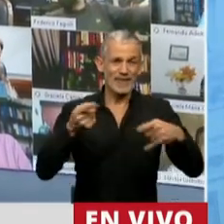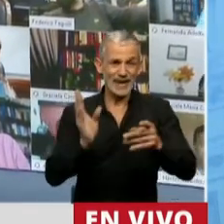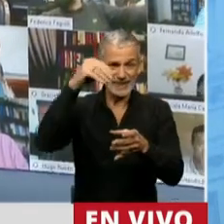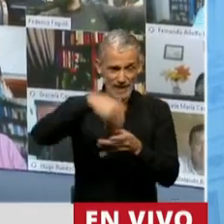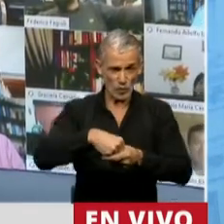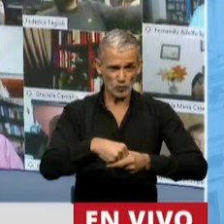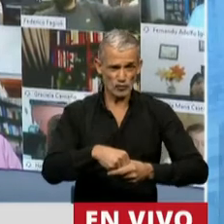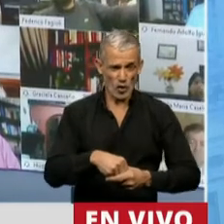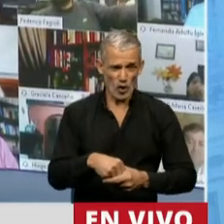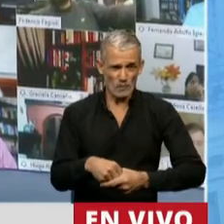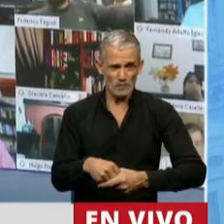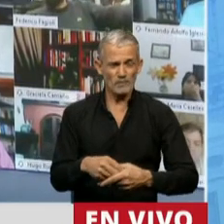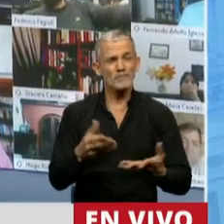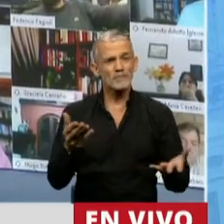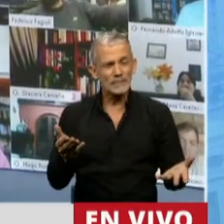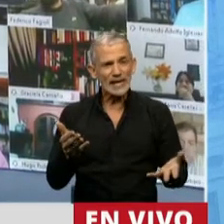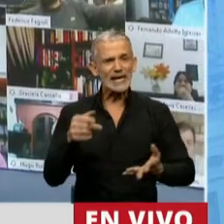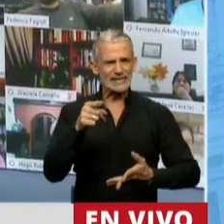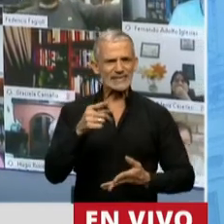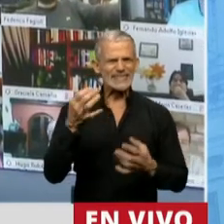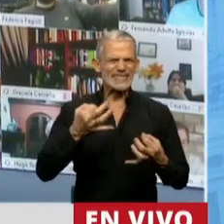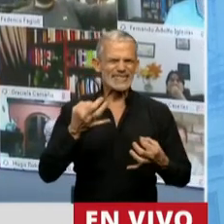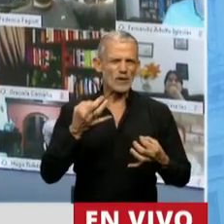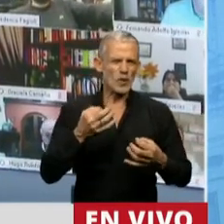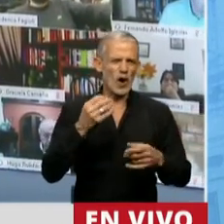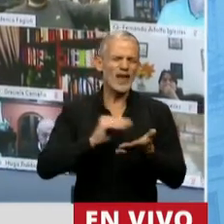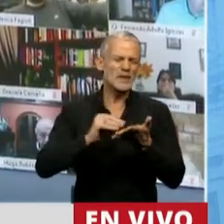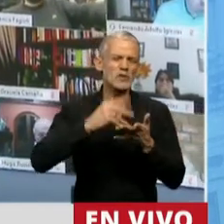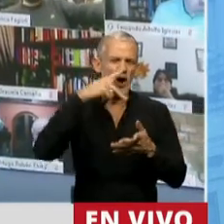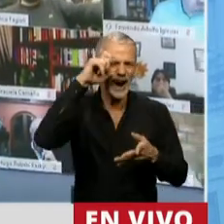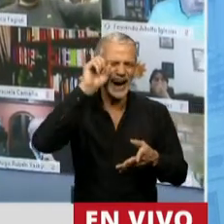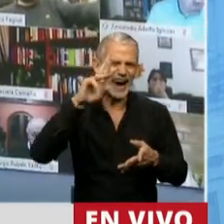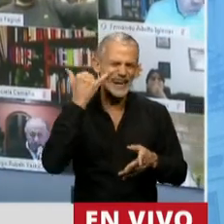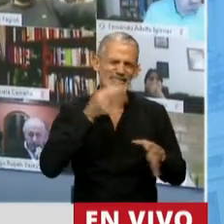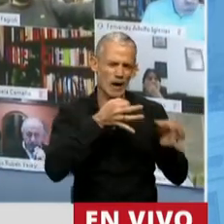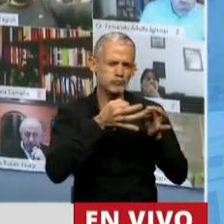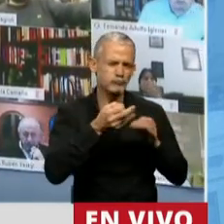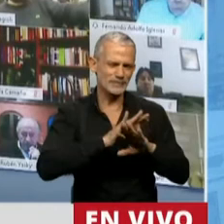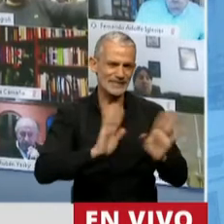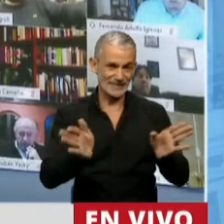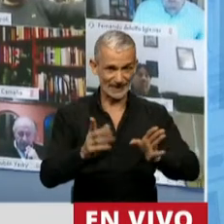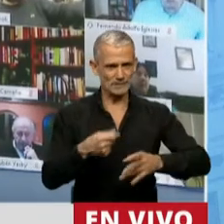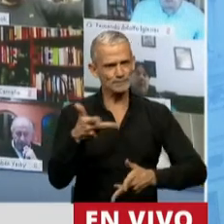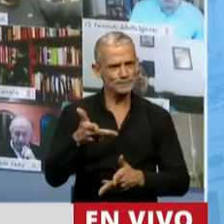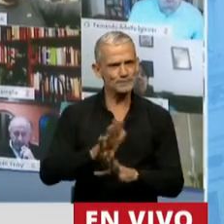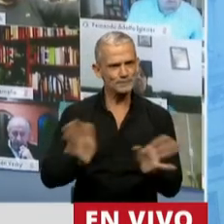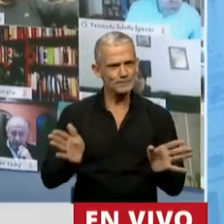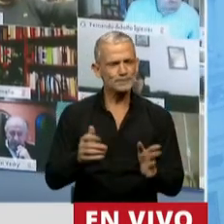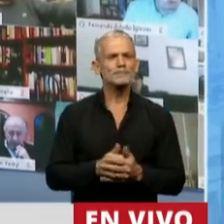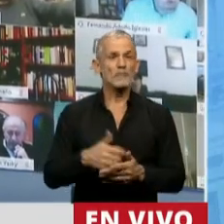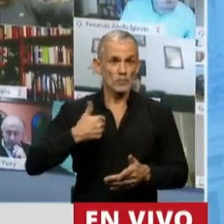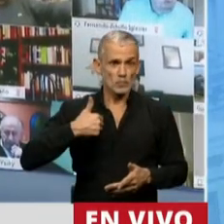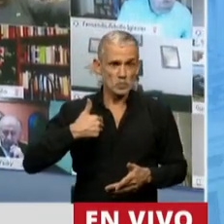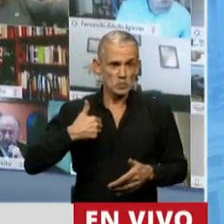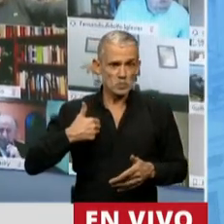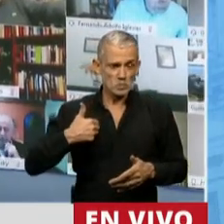inclusión que seguramente irá a aceptar el diputado Heller porque así lo hemos conversado. Dicho esto, yo estoy en